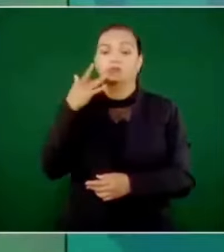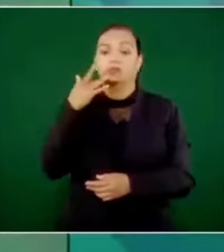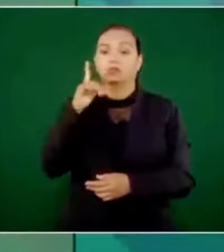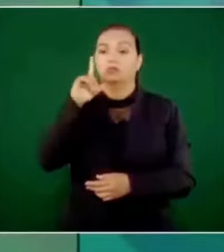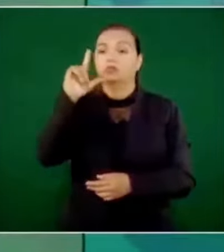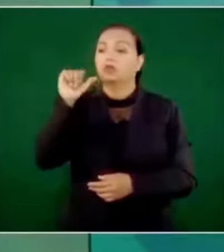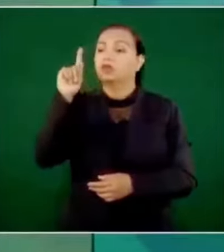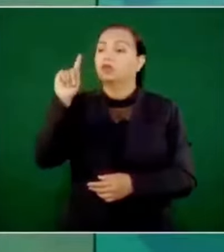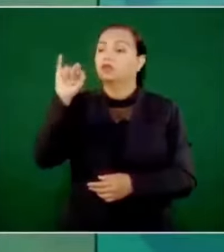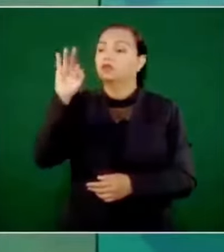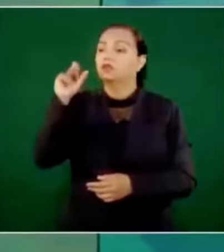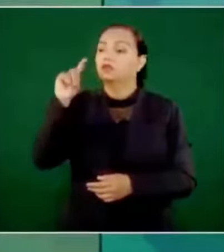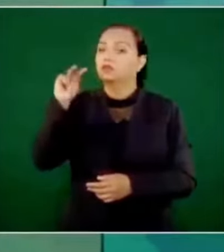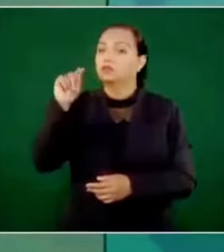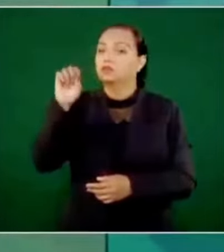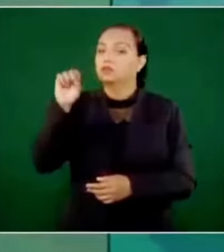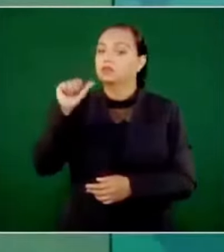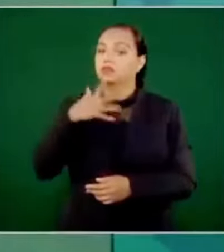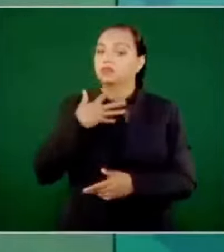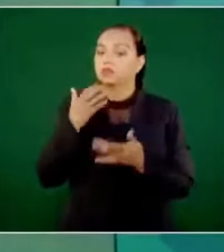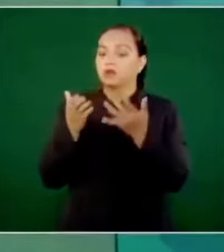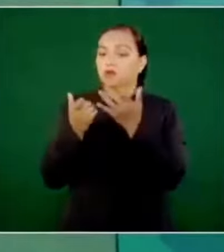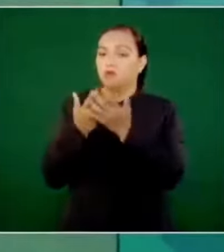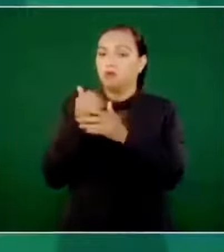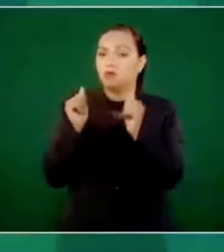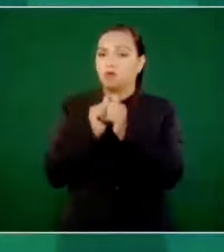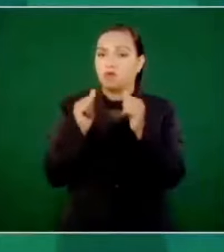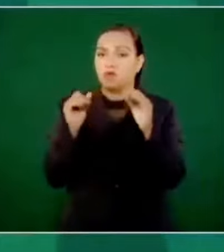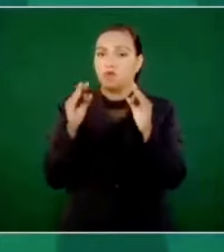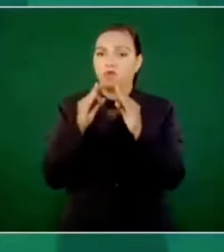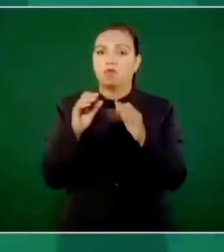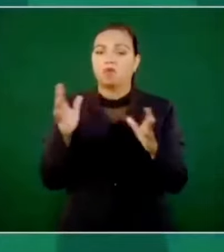que enfrentó luego con la Revolución Villa